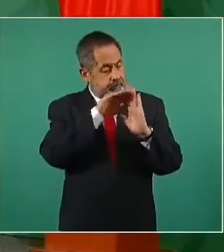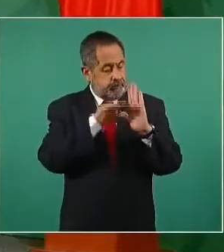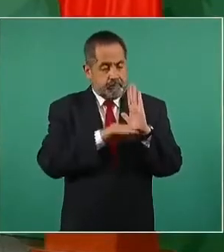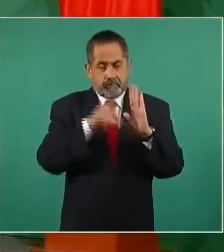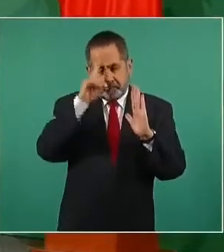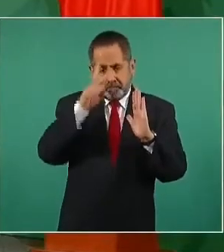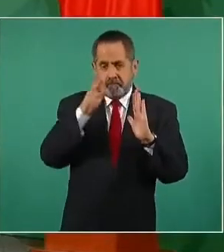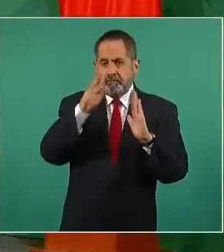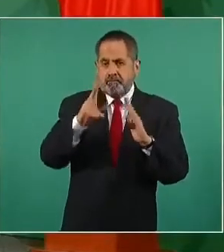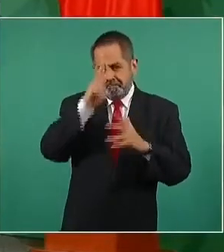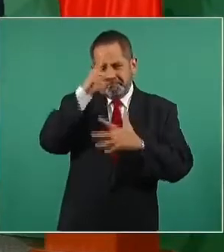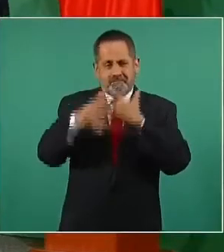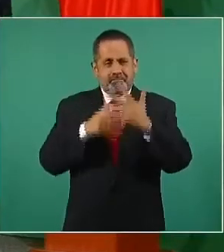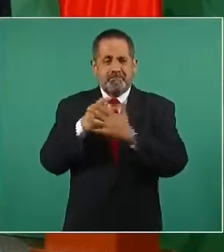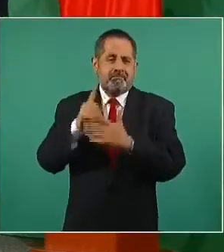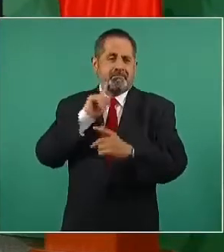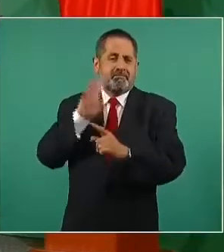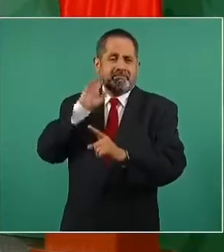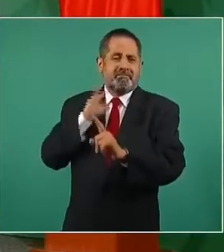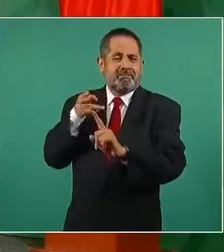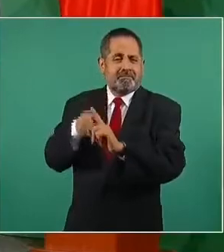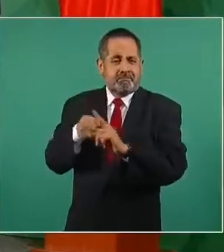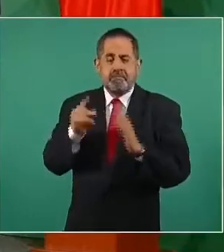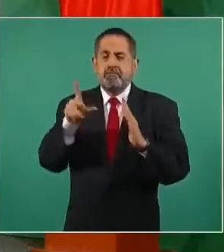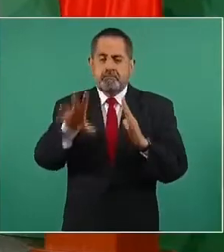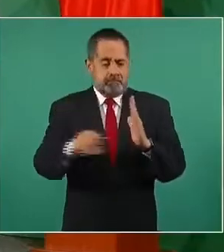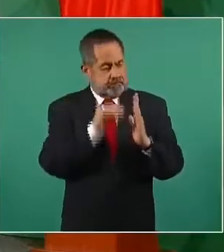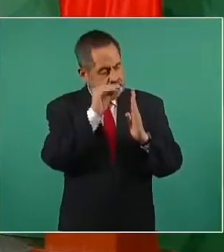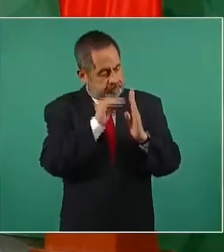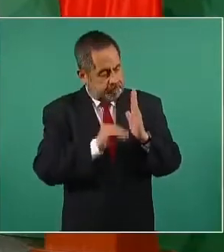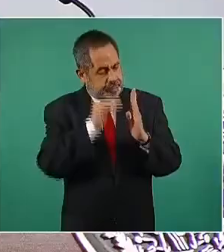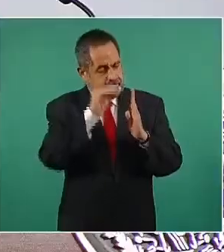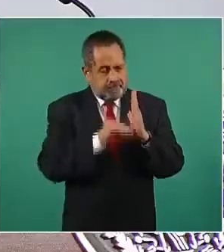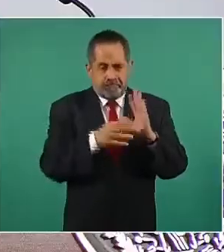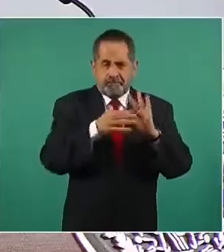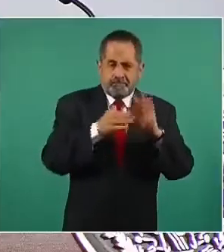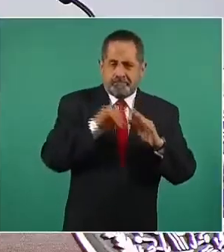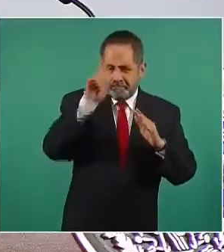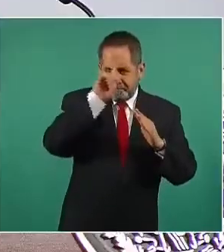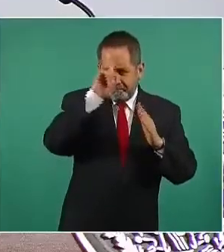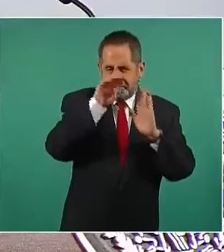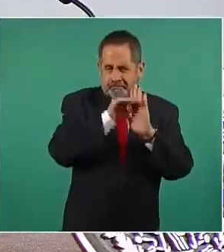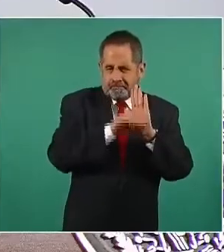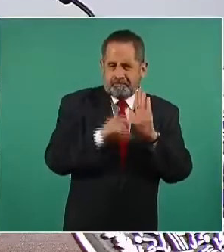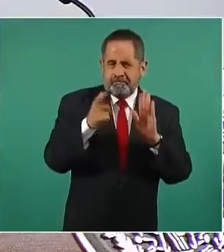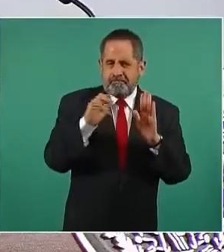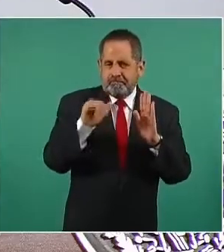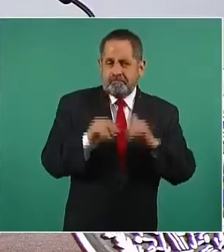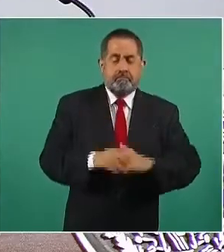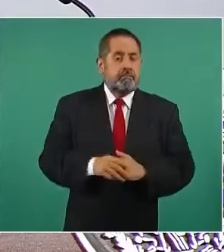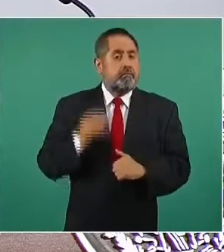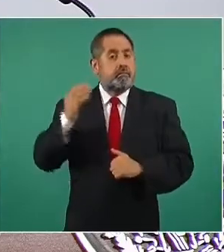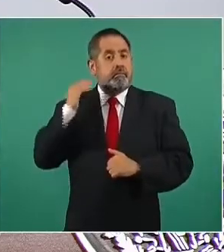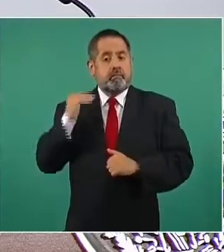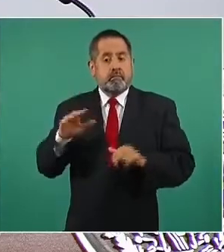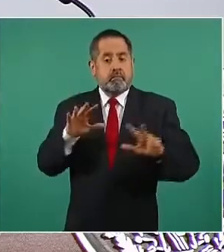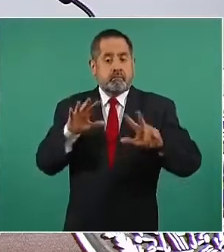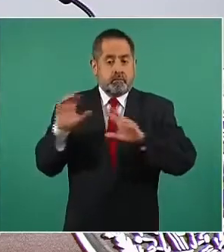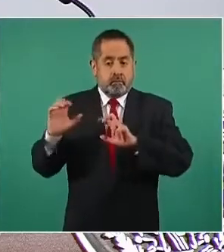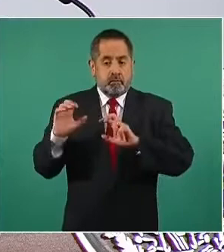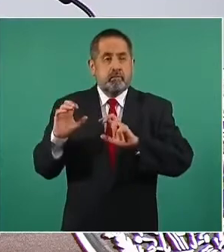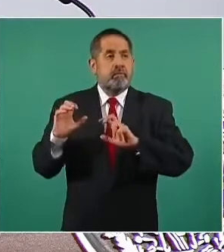Violencias Feminicidas y durante el último año se realizaron 800 actividades,